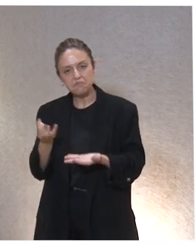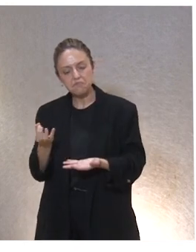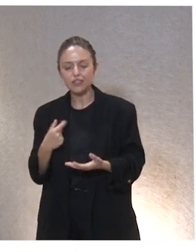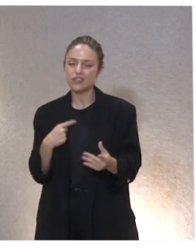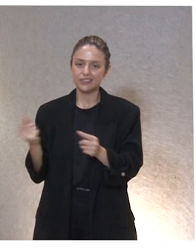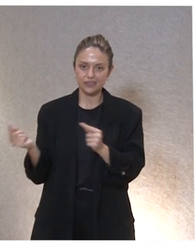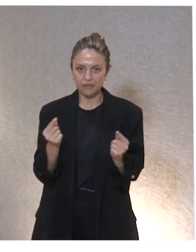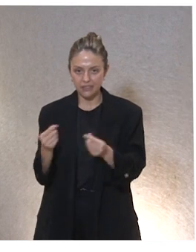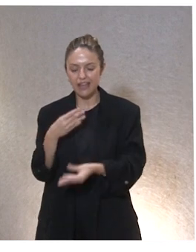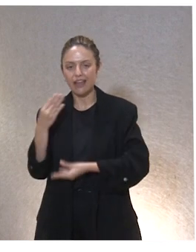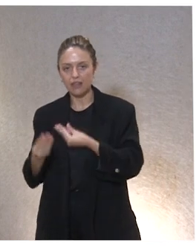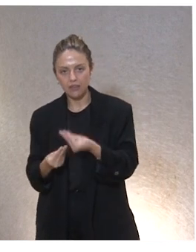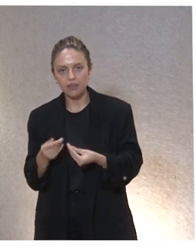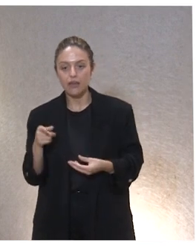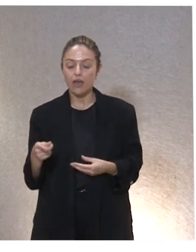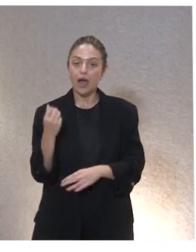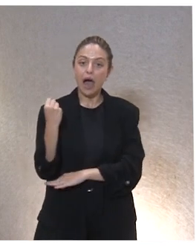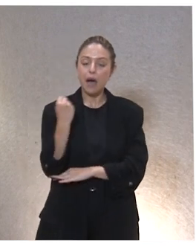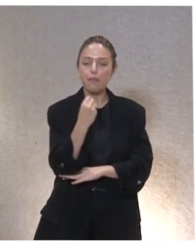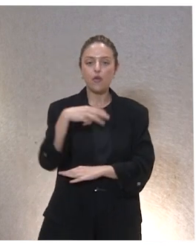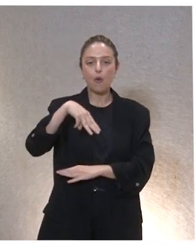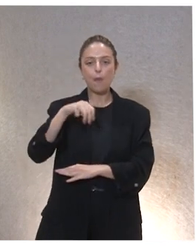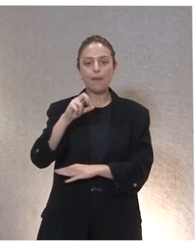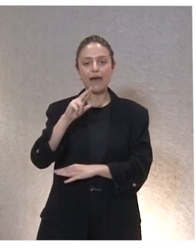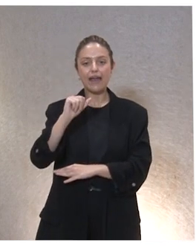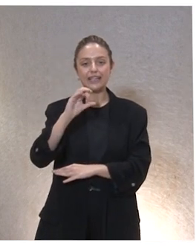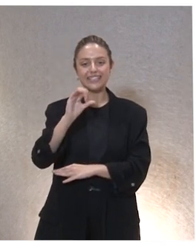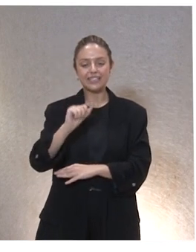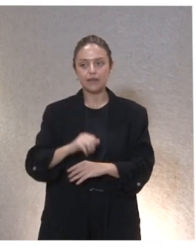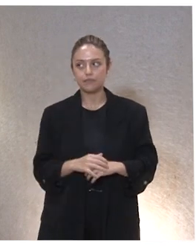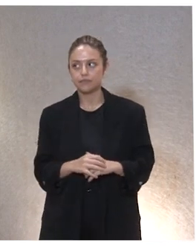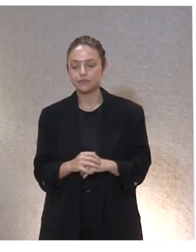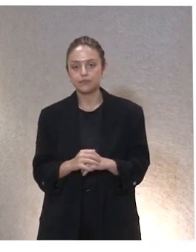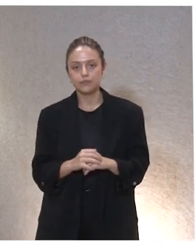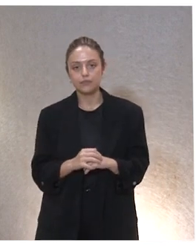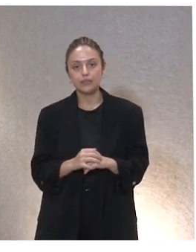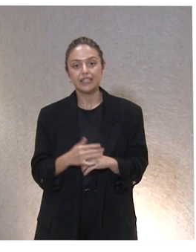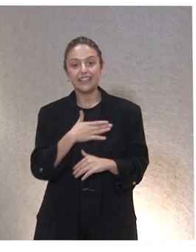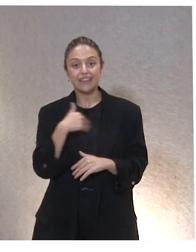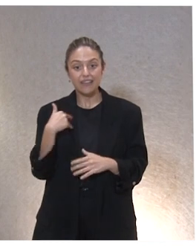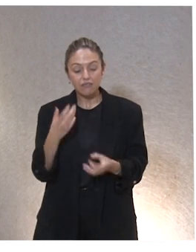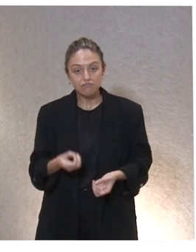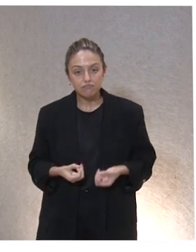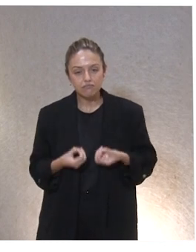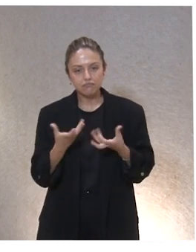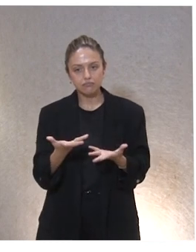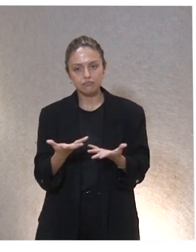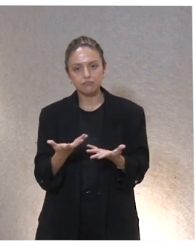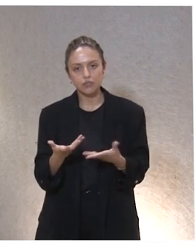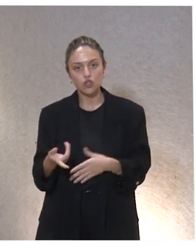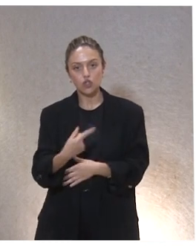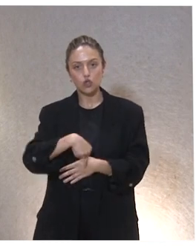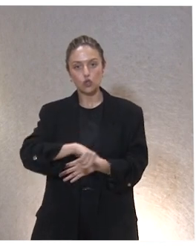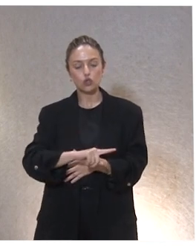lo hacemos, hemos contado con el apoyo de Marije. lo que sí que quiero transmitir es nosotros no